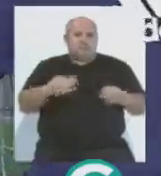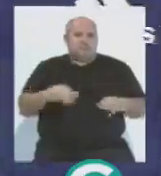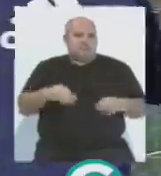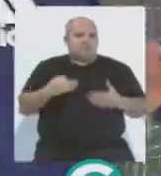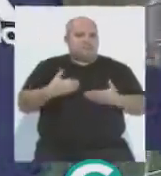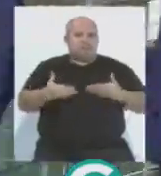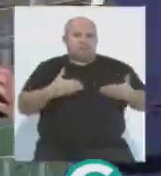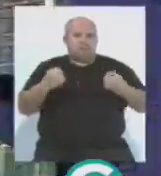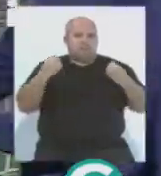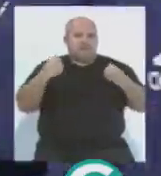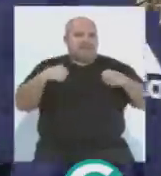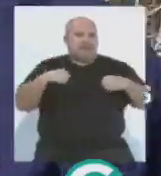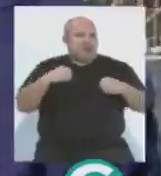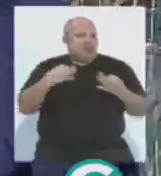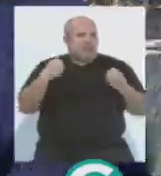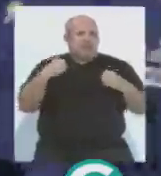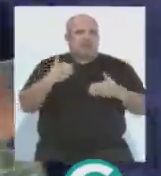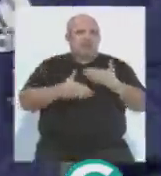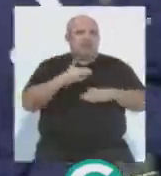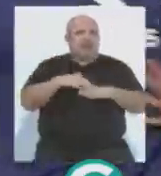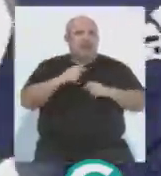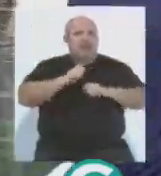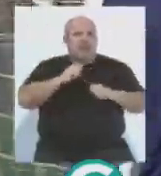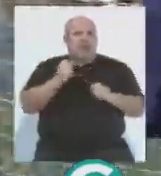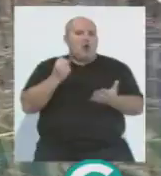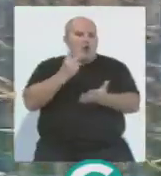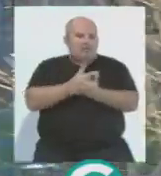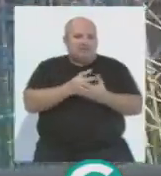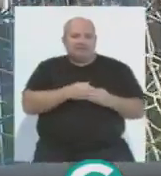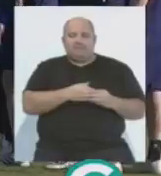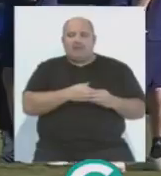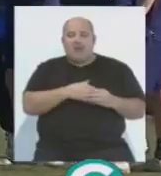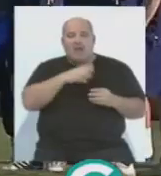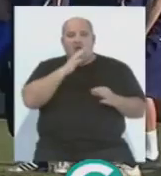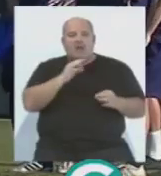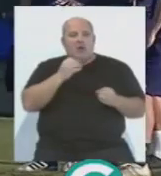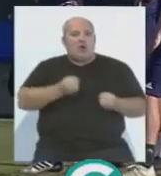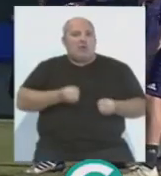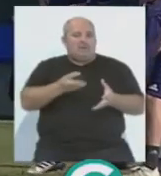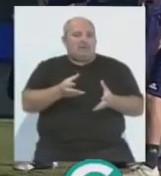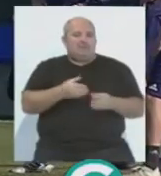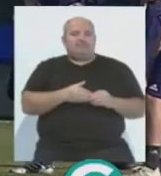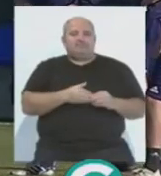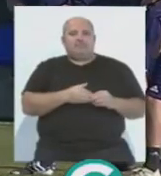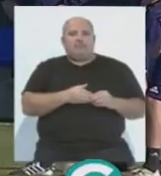normalidad. Lo de ayer le sirvió para reafirmarse. Y ahora lo que tú estás comentando,